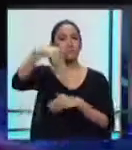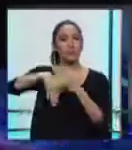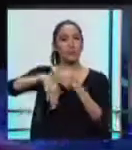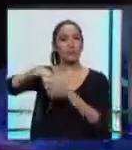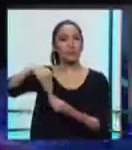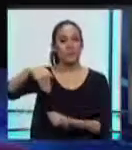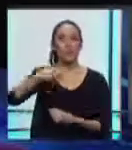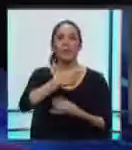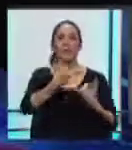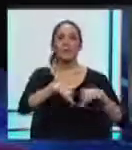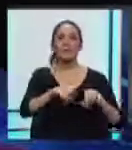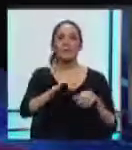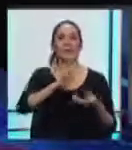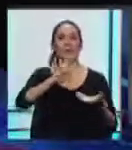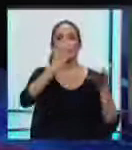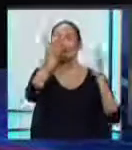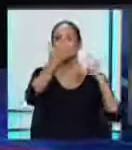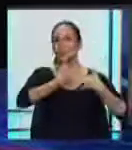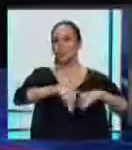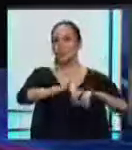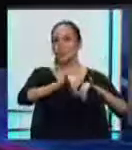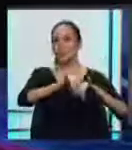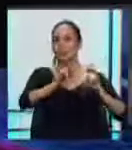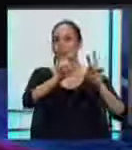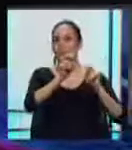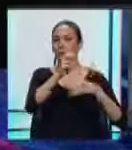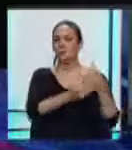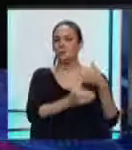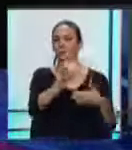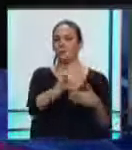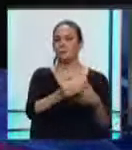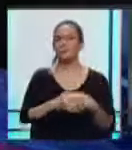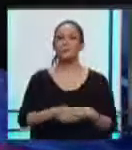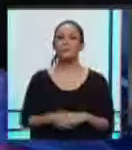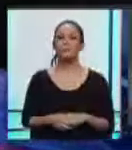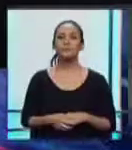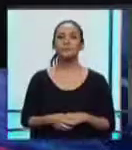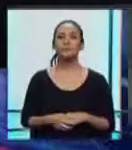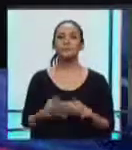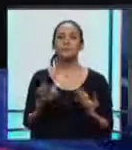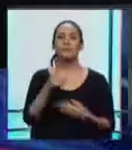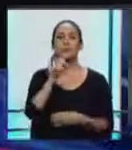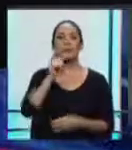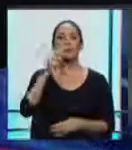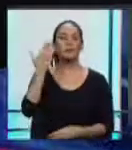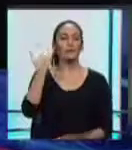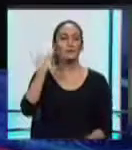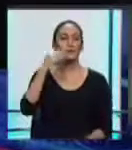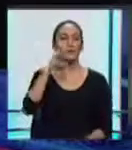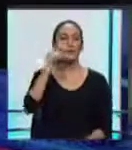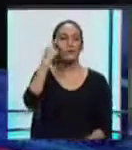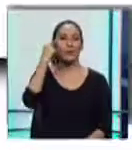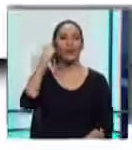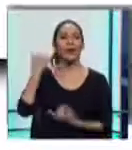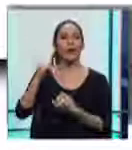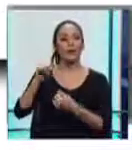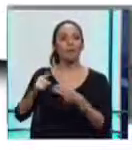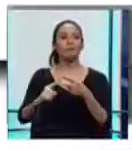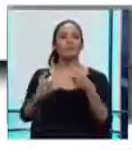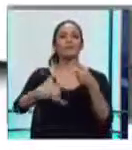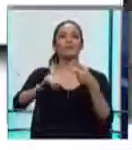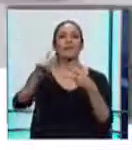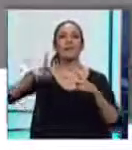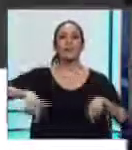consolide los avances de los últimos años, enmarcados en el proceso de la revolución ciudadana, que estuvo encabezada por el presidente Rafael Correa. A este